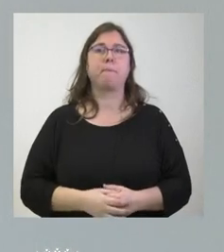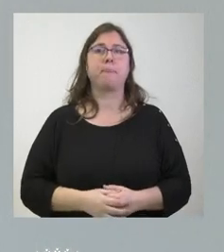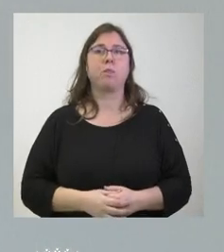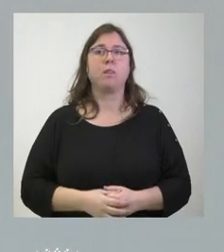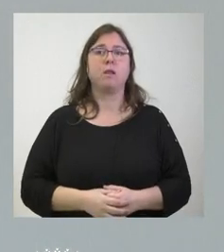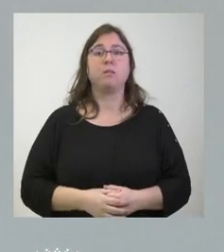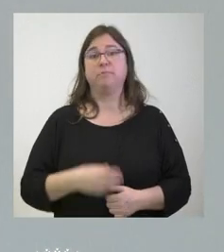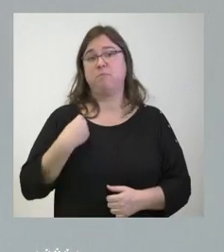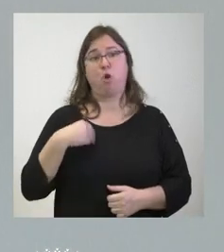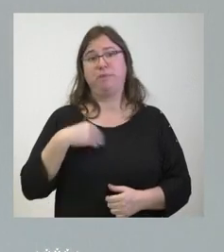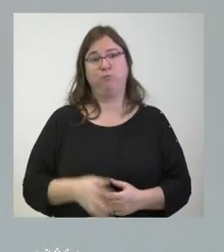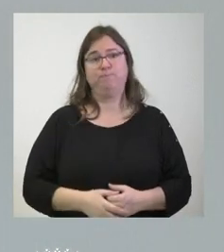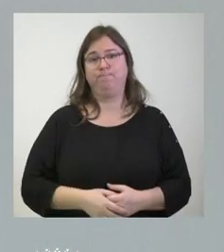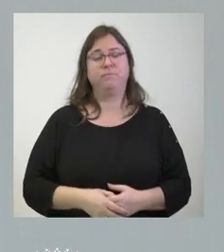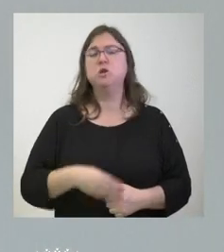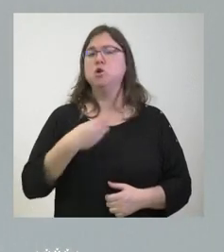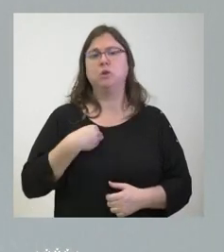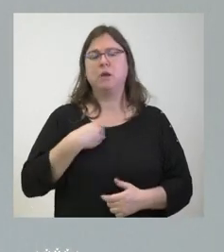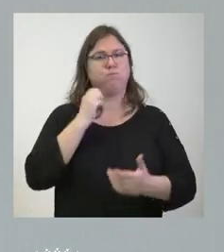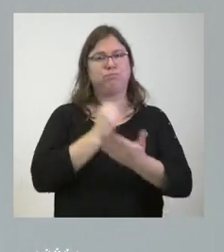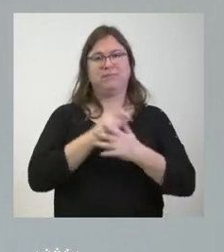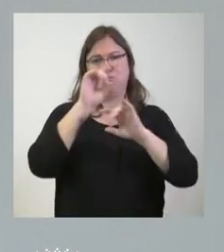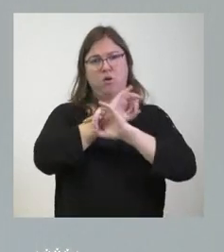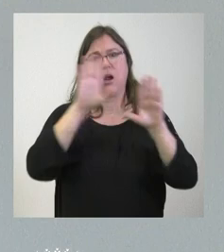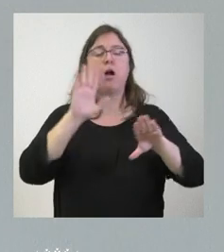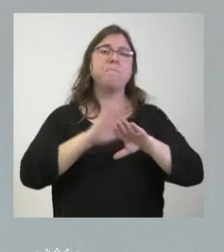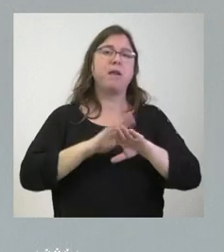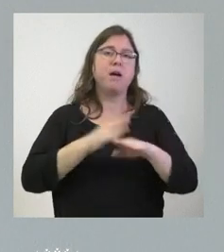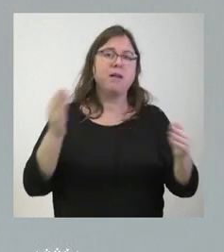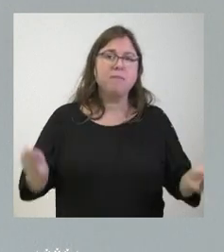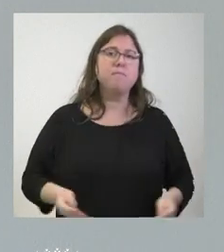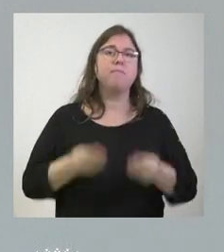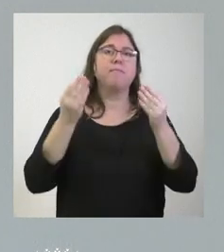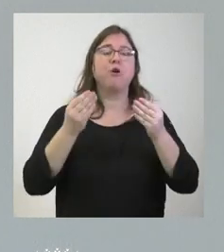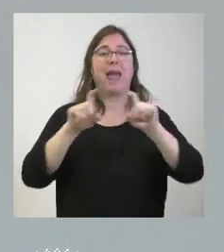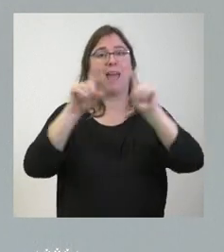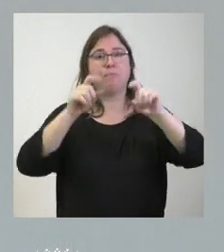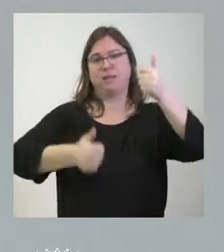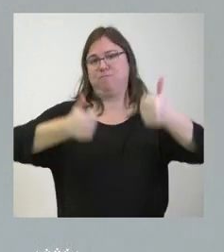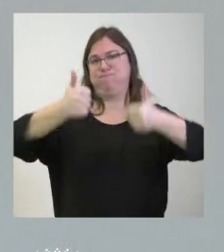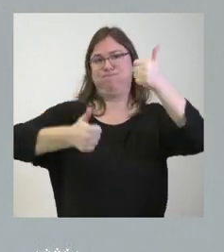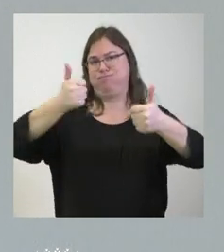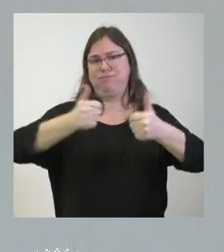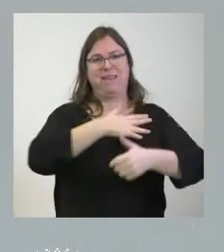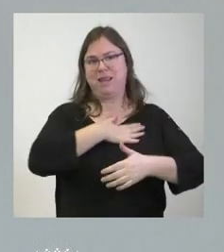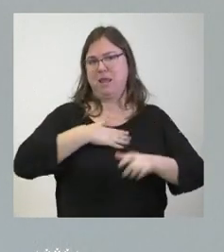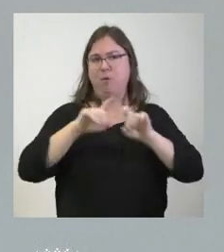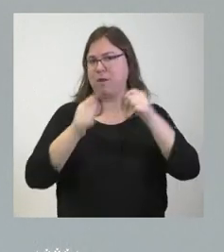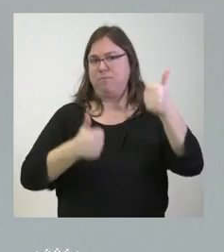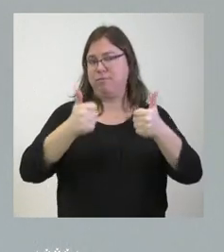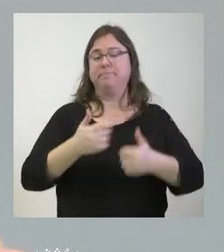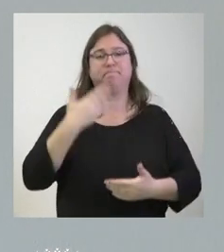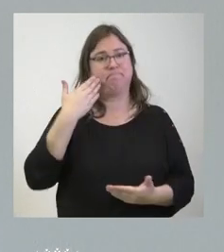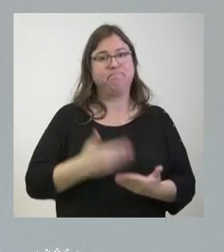pues es la misma nosotros tenemos una apuesta muy clara porque se mejore la competitividad de las empresas y el hecho cierto es que